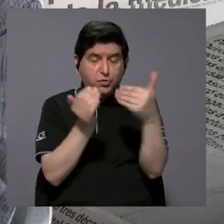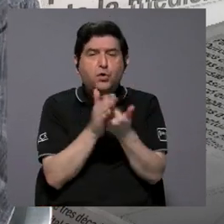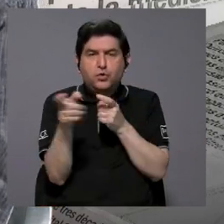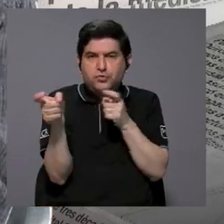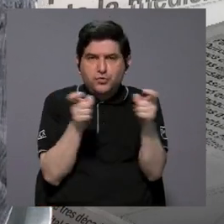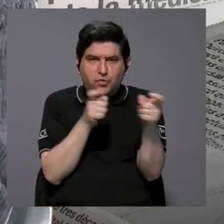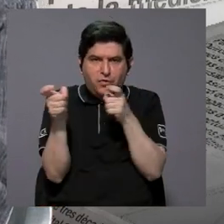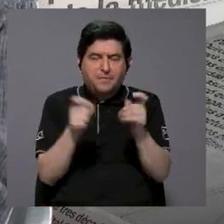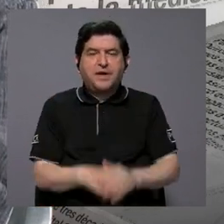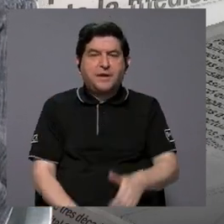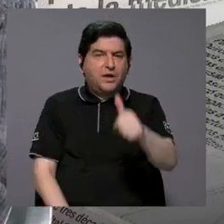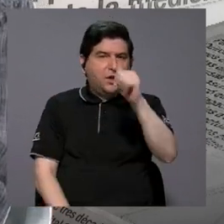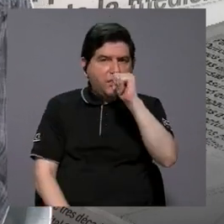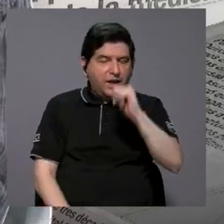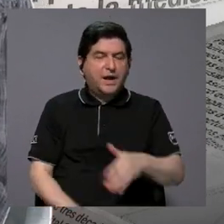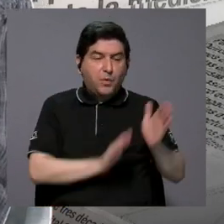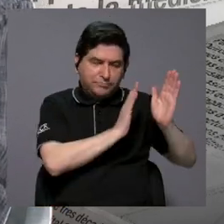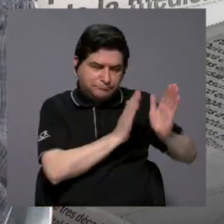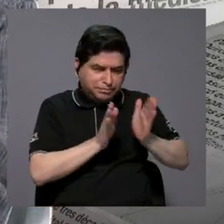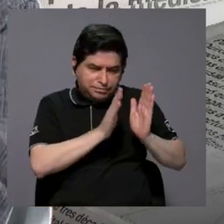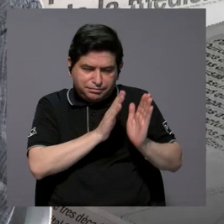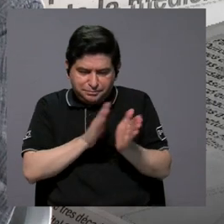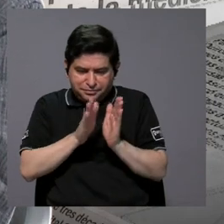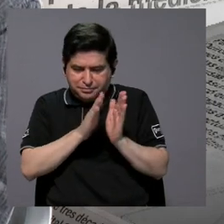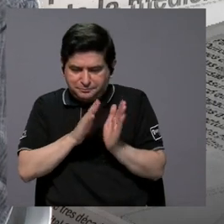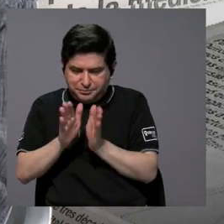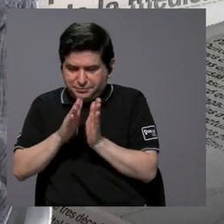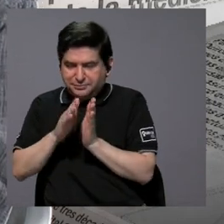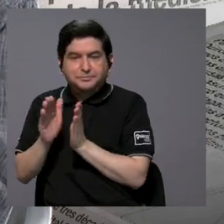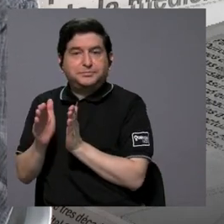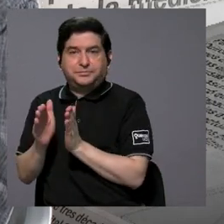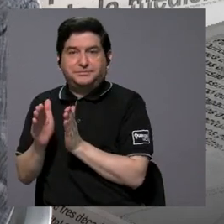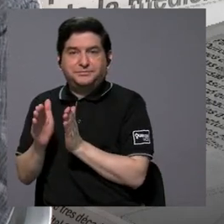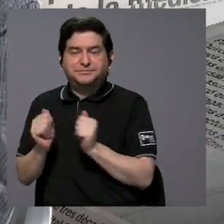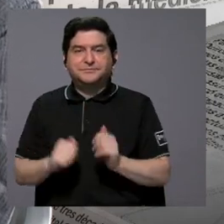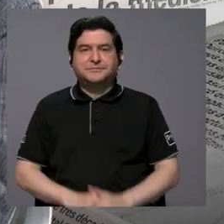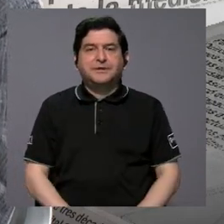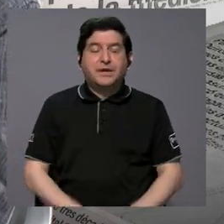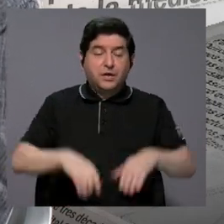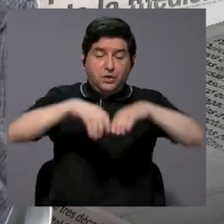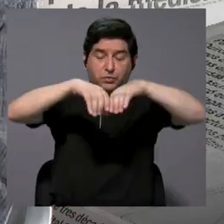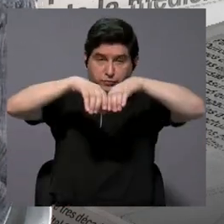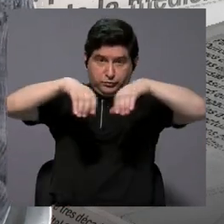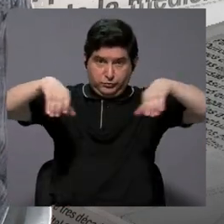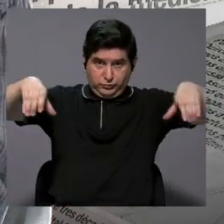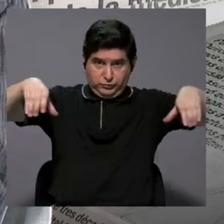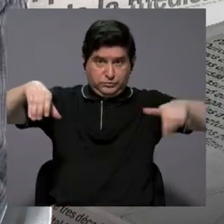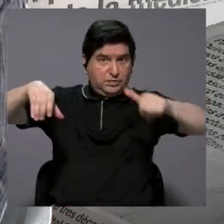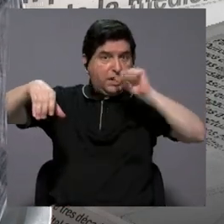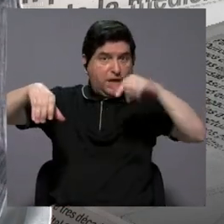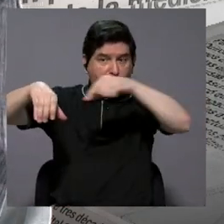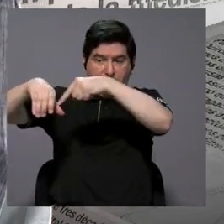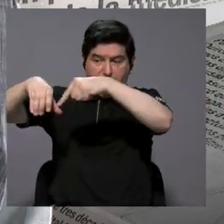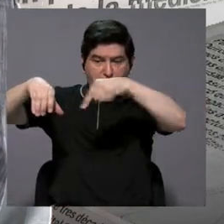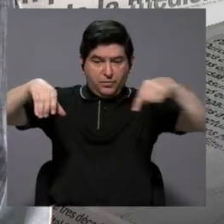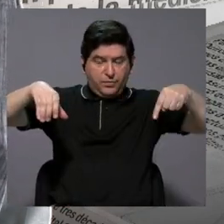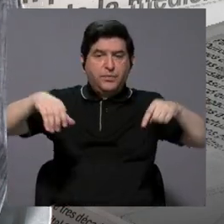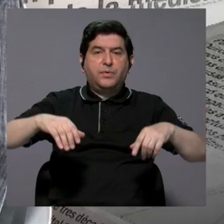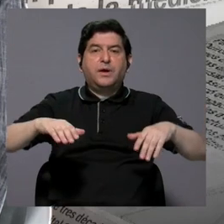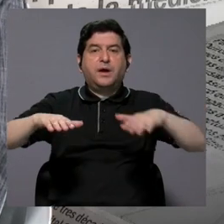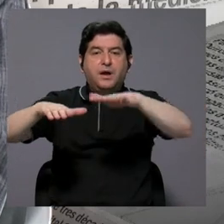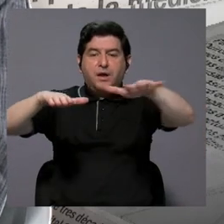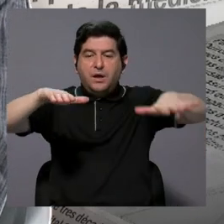este manejo de las aguas, un manejo planificado de acueductos, de